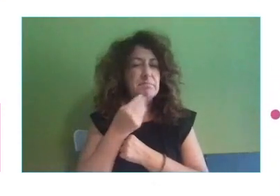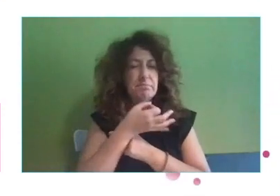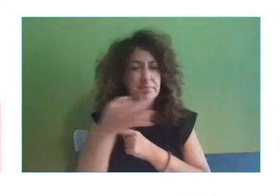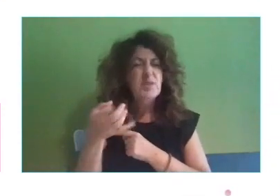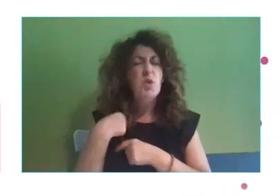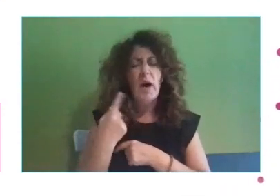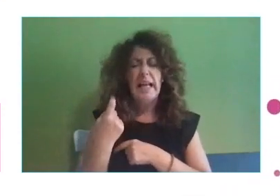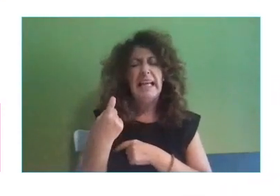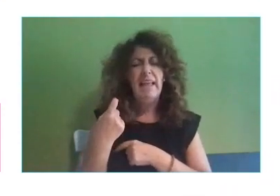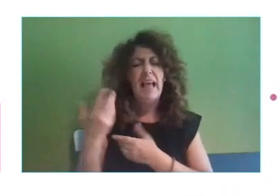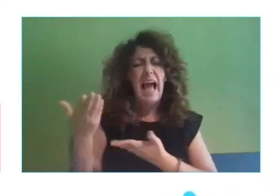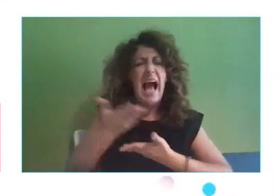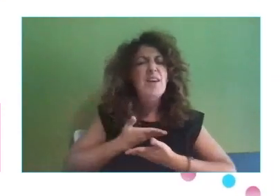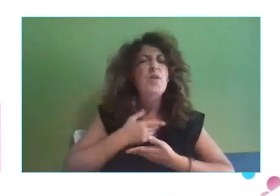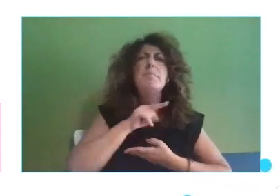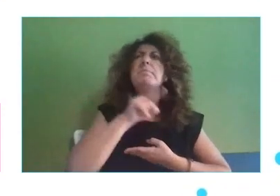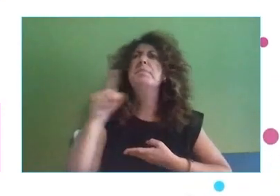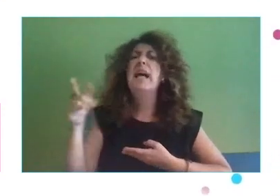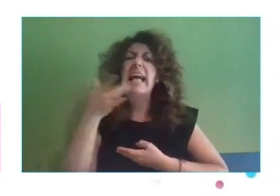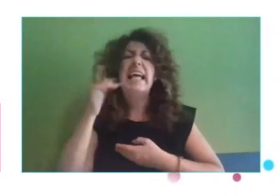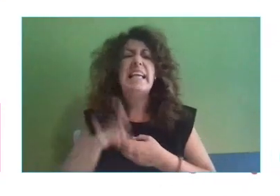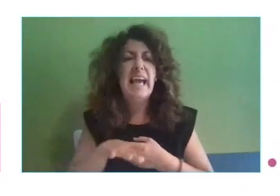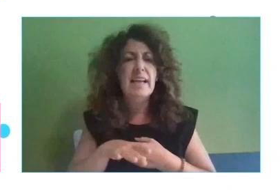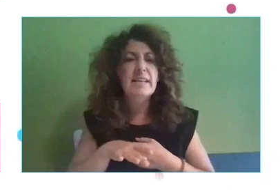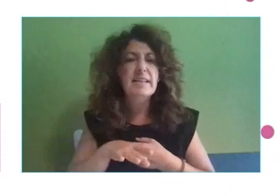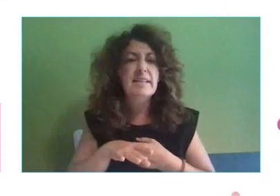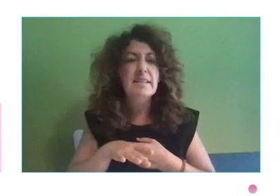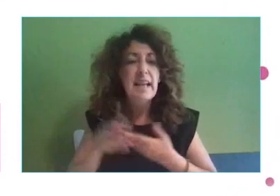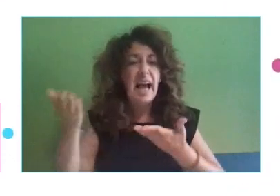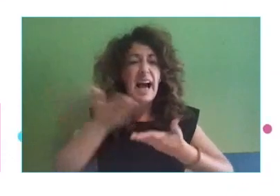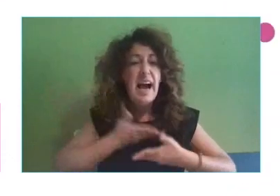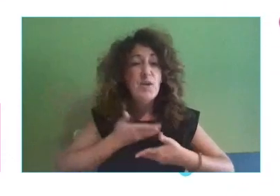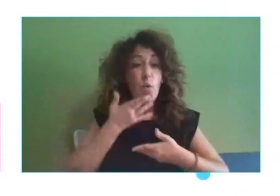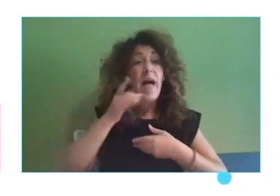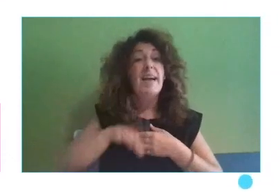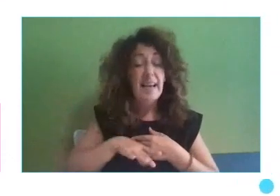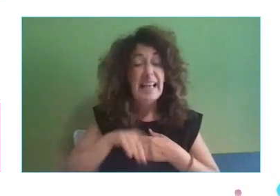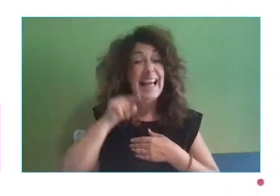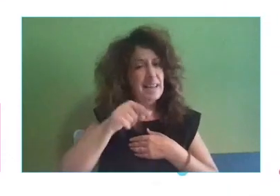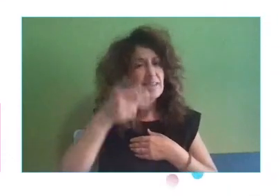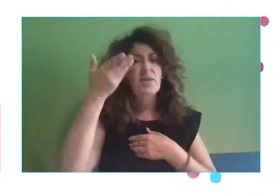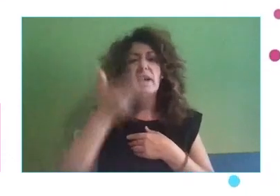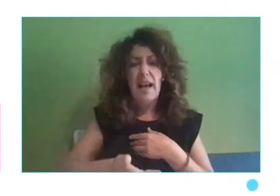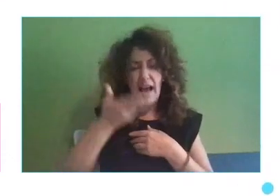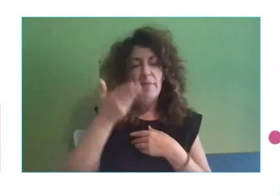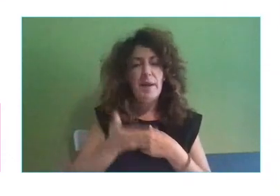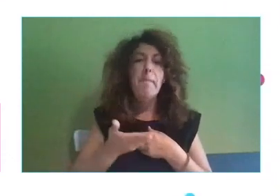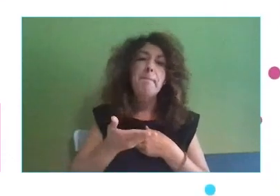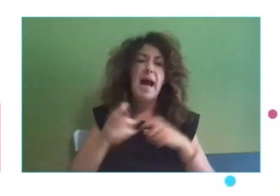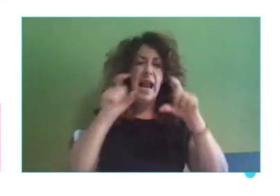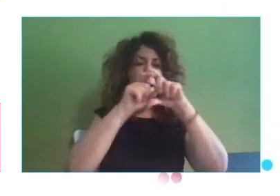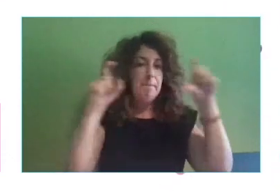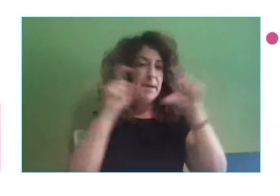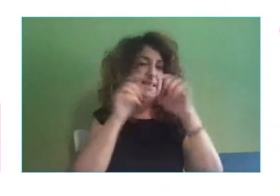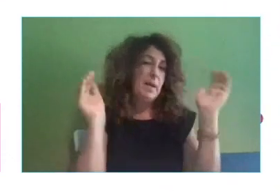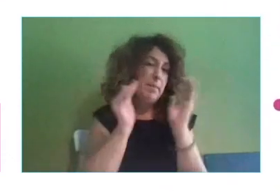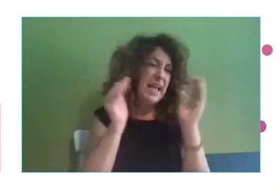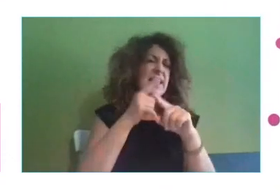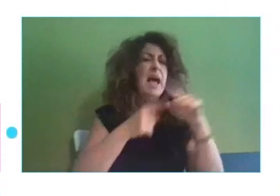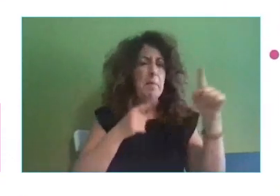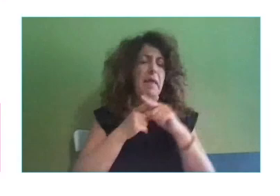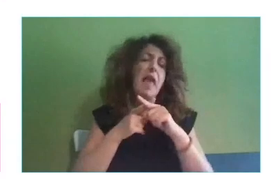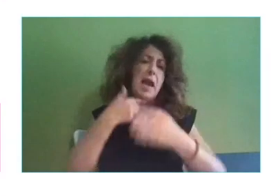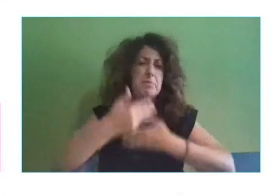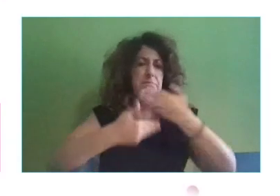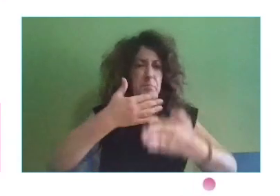¿quién me puede ayudar? Pues esa ayuda es clave para que la PyME pueda hacer ese trabajo. Y entonces